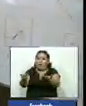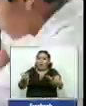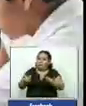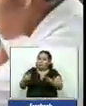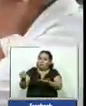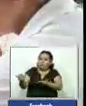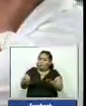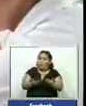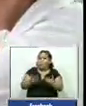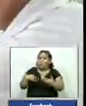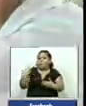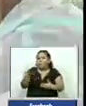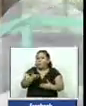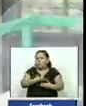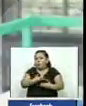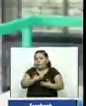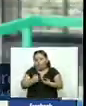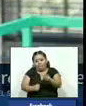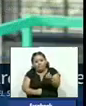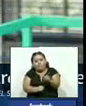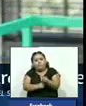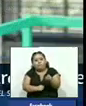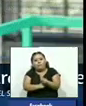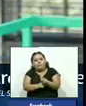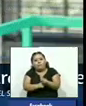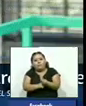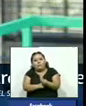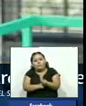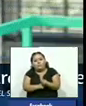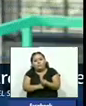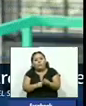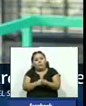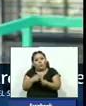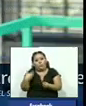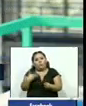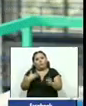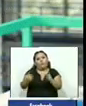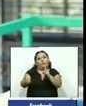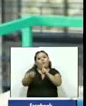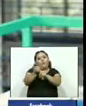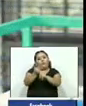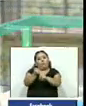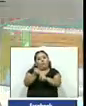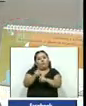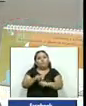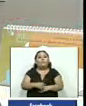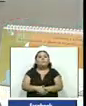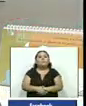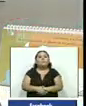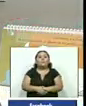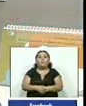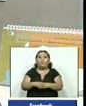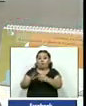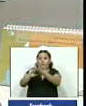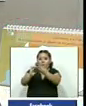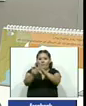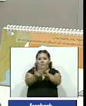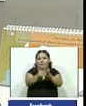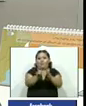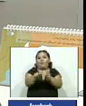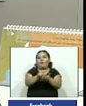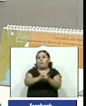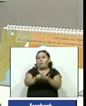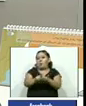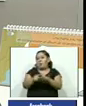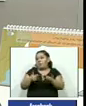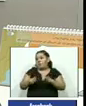para poner nuestro garnito de arena en ese propósito que nosotros tenemos construir autopiezas digitales La comunidad educativa ha